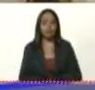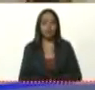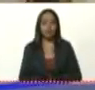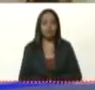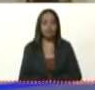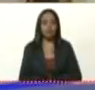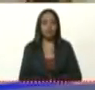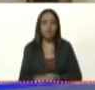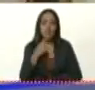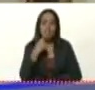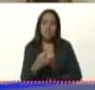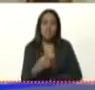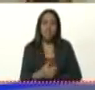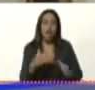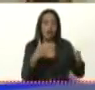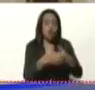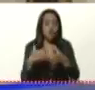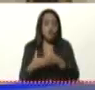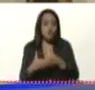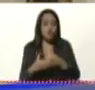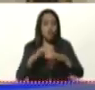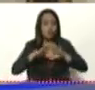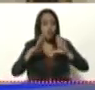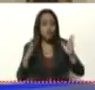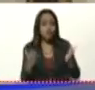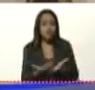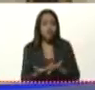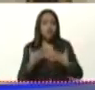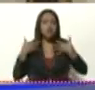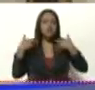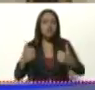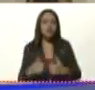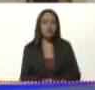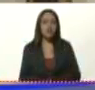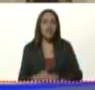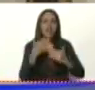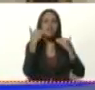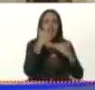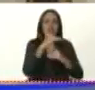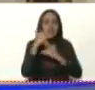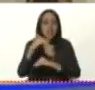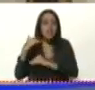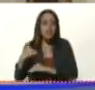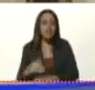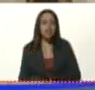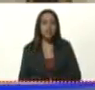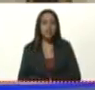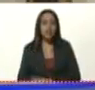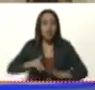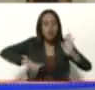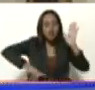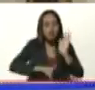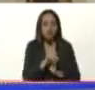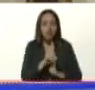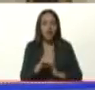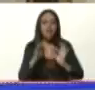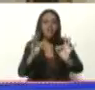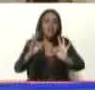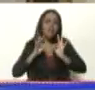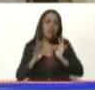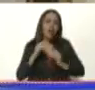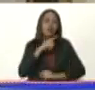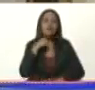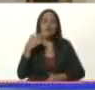Dice la Organización Mundial de la Salud, que el nivel de crecimiento de los casos de infección y de